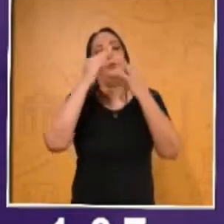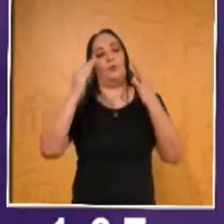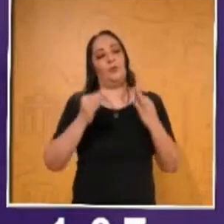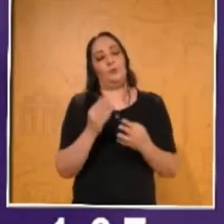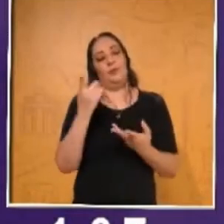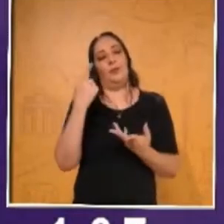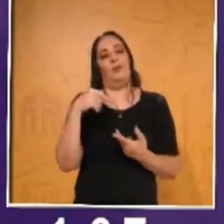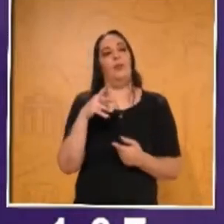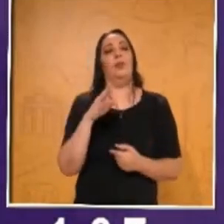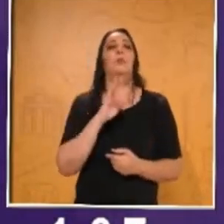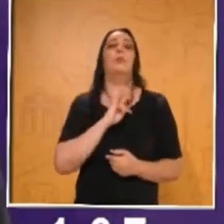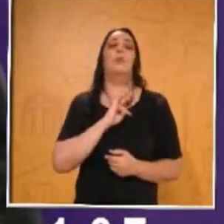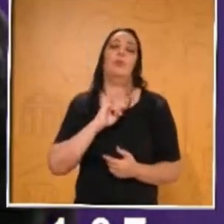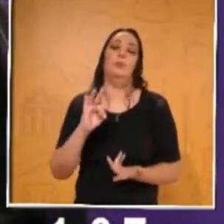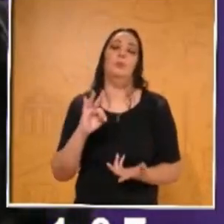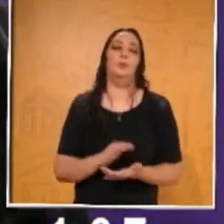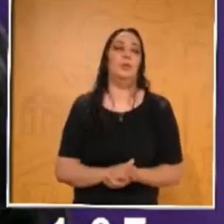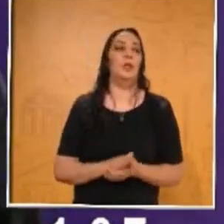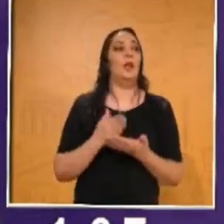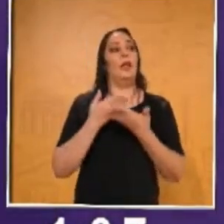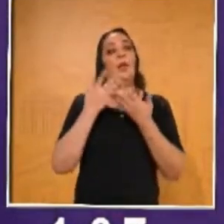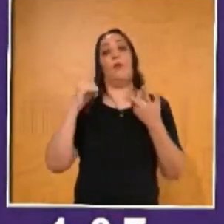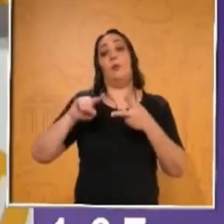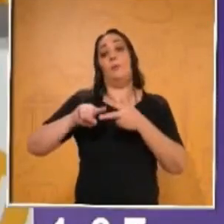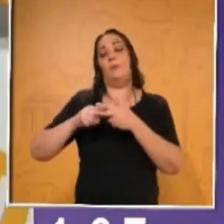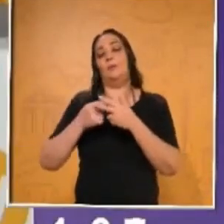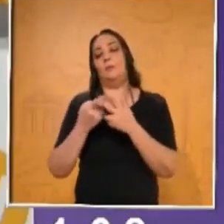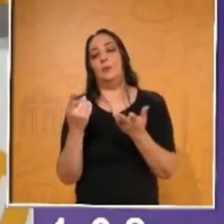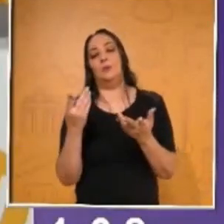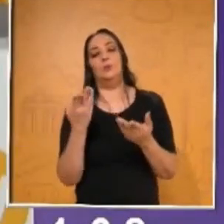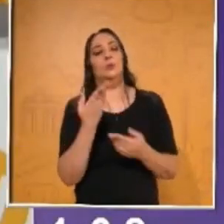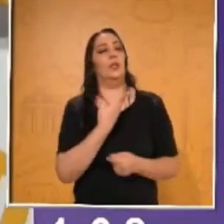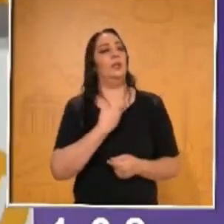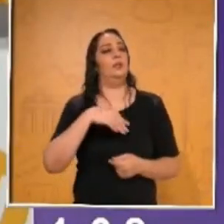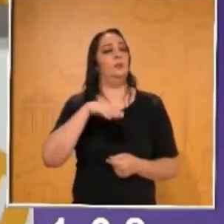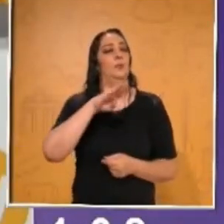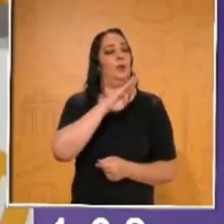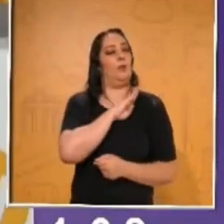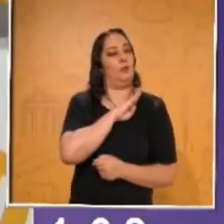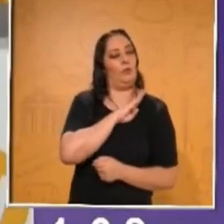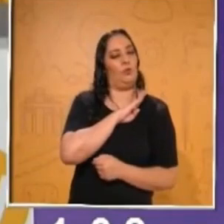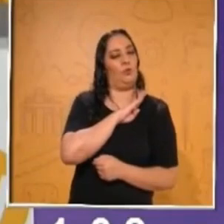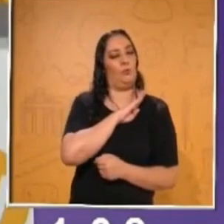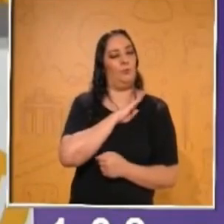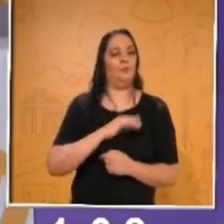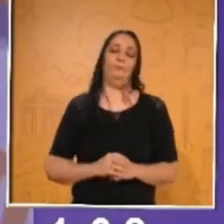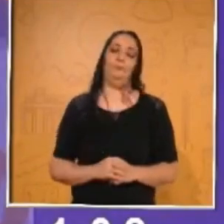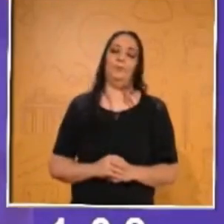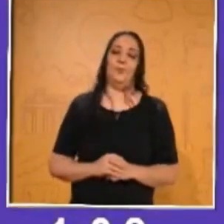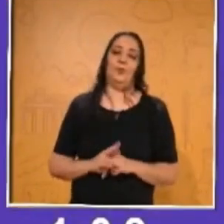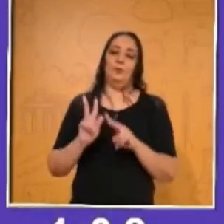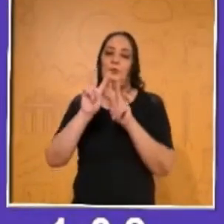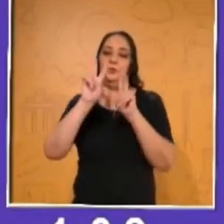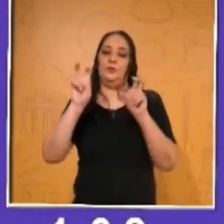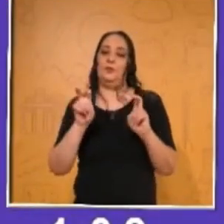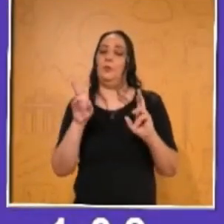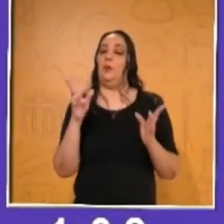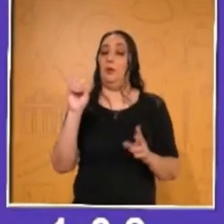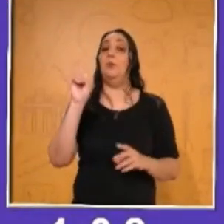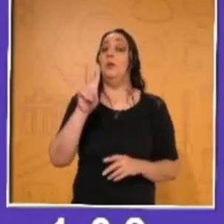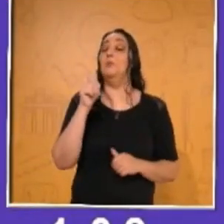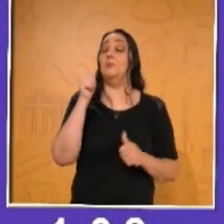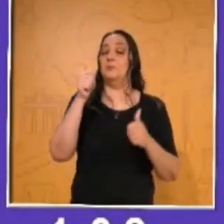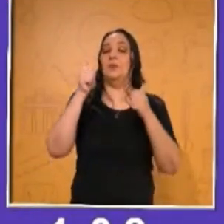cantidad que se pueda. Así que vamos a dar inicio con lo que es español, maestra. En español vamos a ver una temática muy